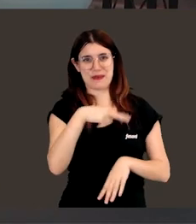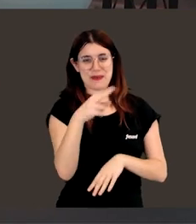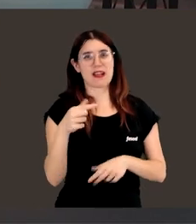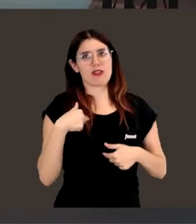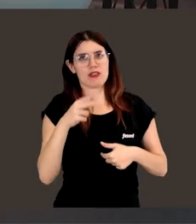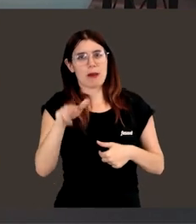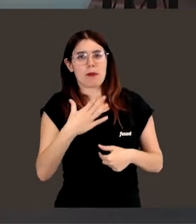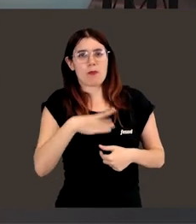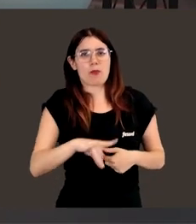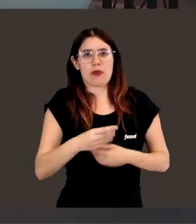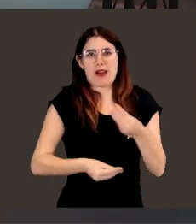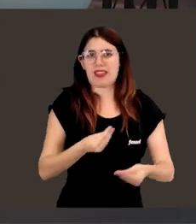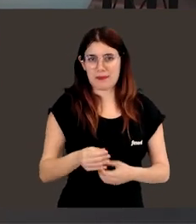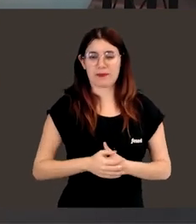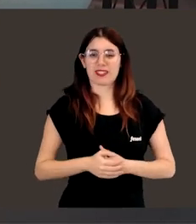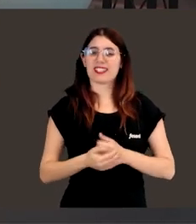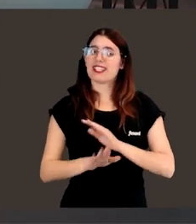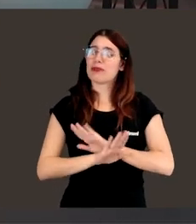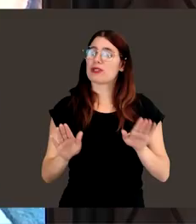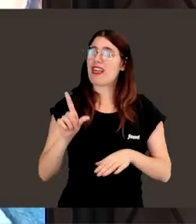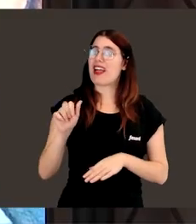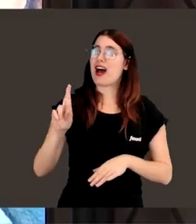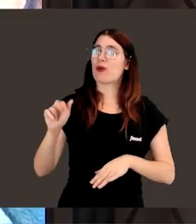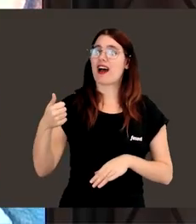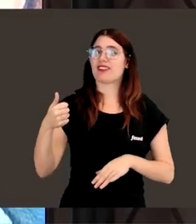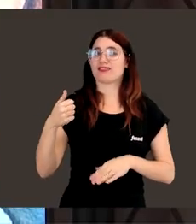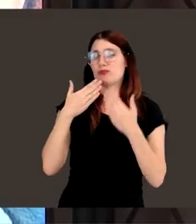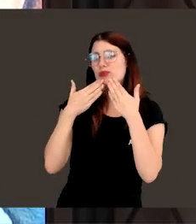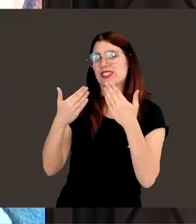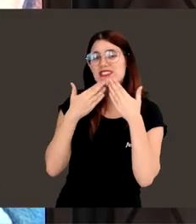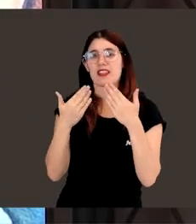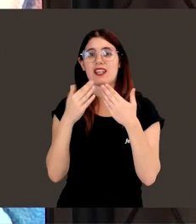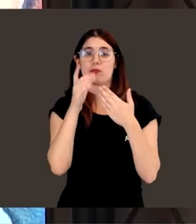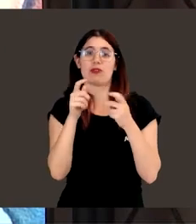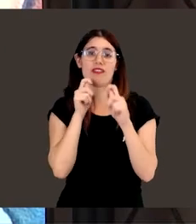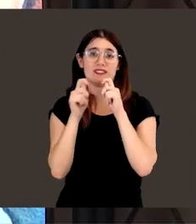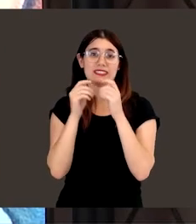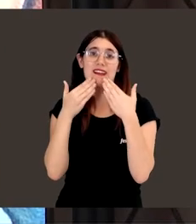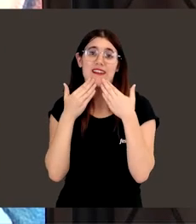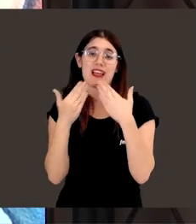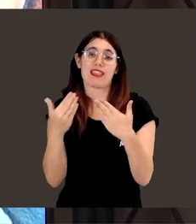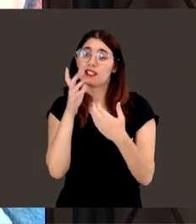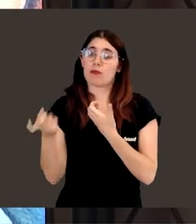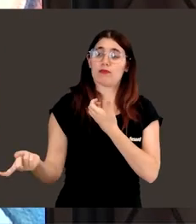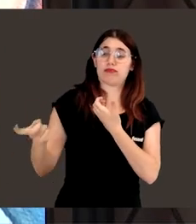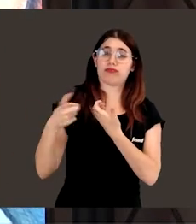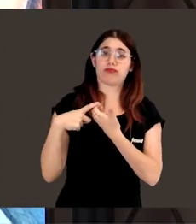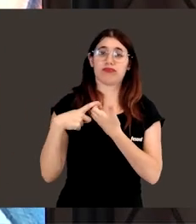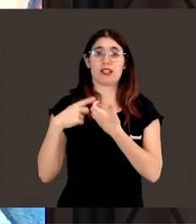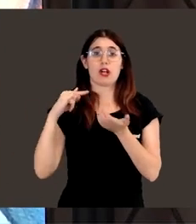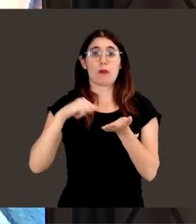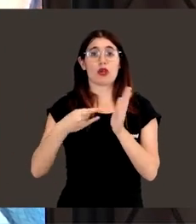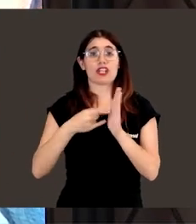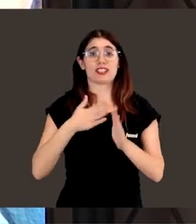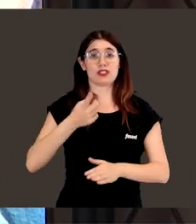también puedo hacerlo. Pues Laura Lechuga, muchísimas gracias por esta entrevista, por formar parte de nuestro